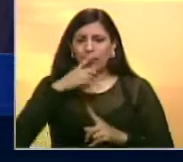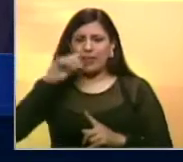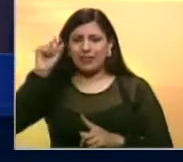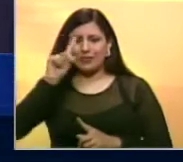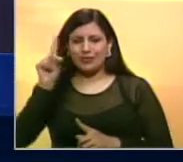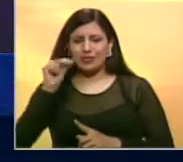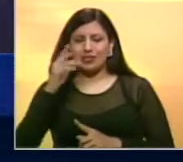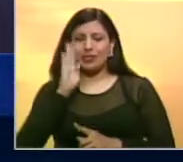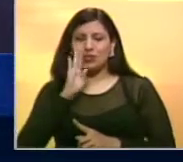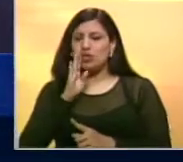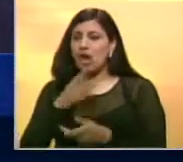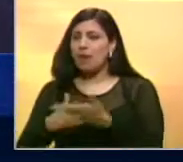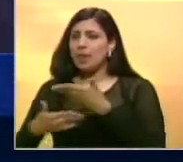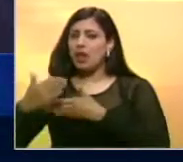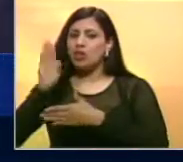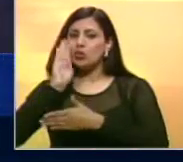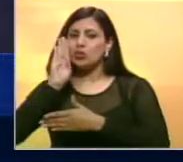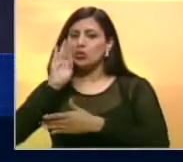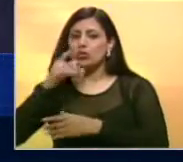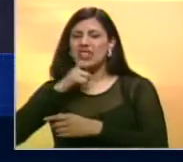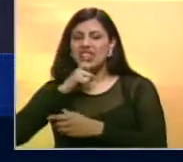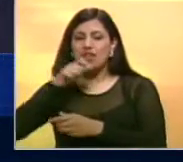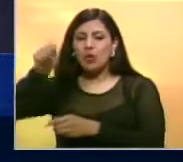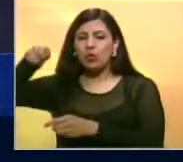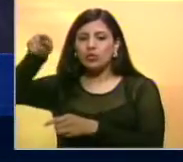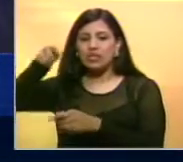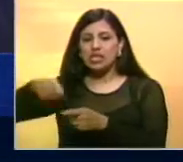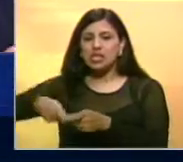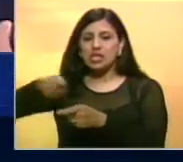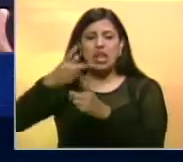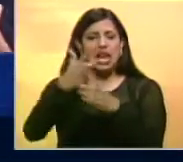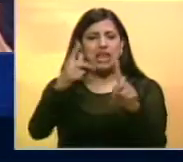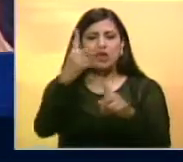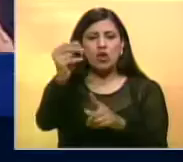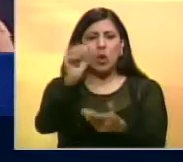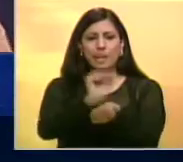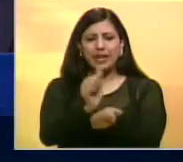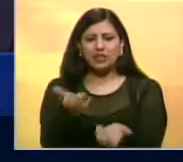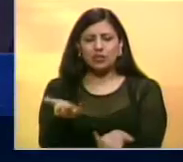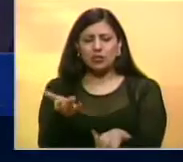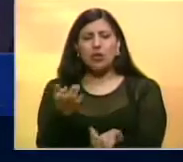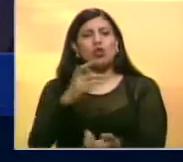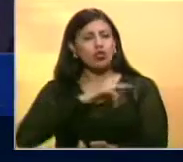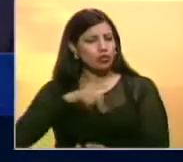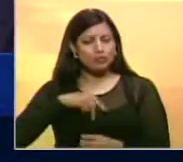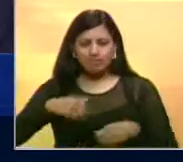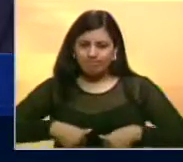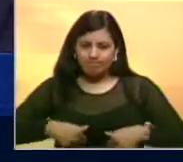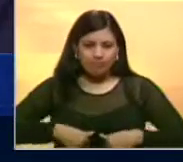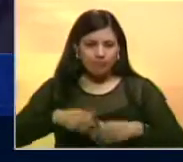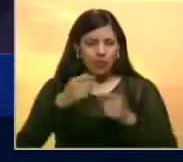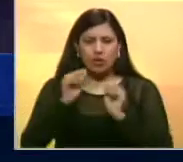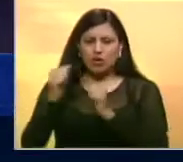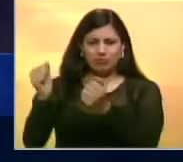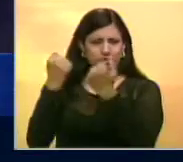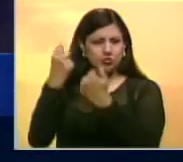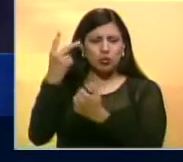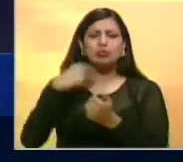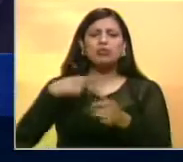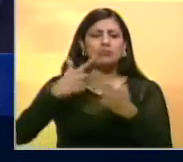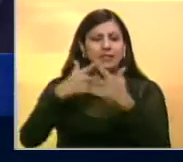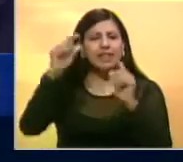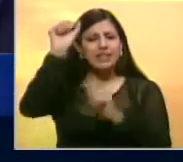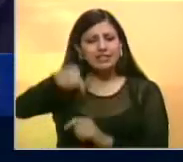sino a través del Tribunal Supremo de Justicia, nosotros estamos haciendo lo necesario para que ese bloqueo no exista.